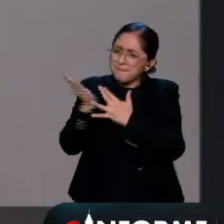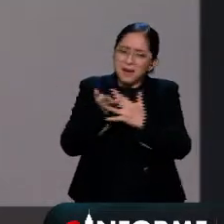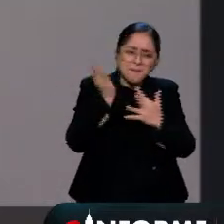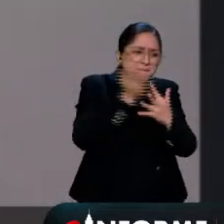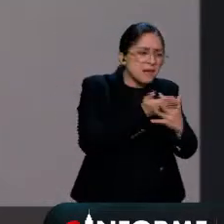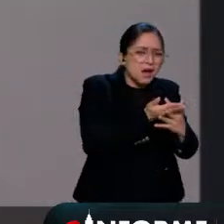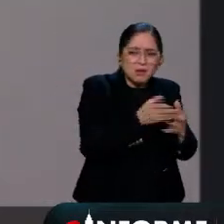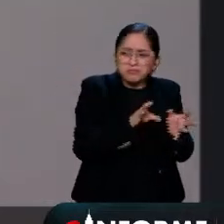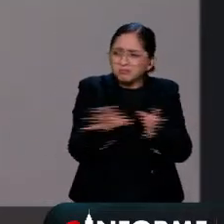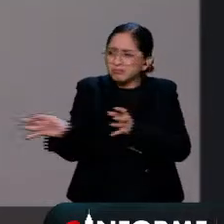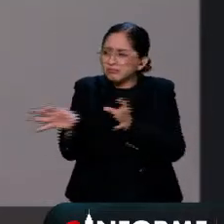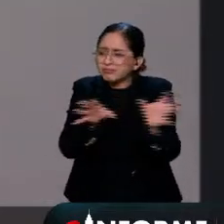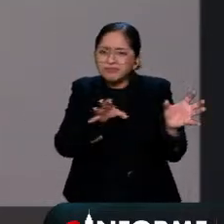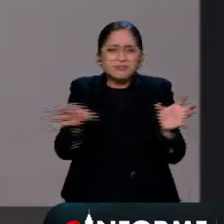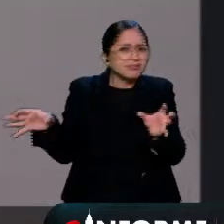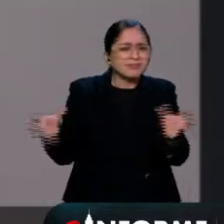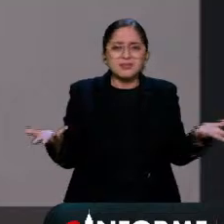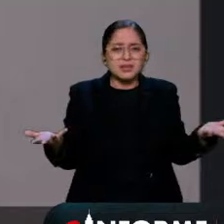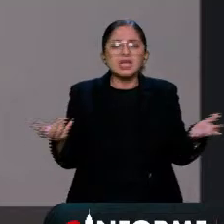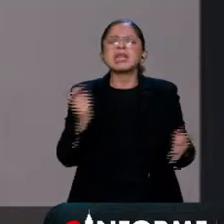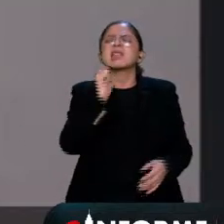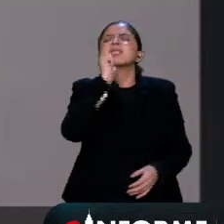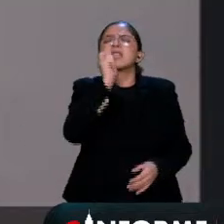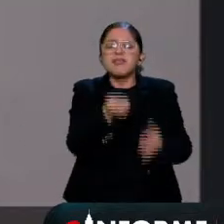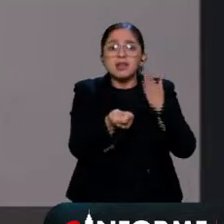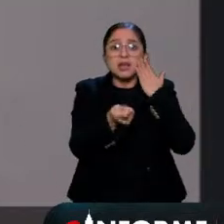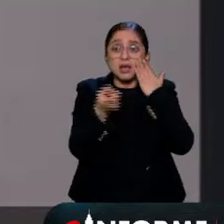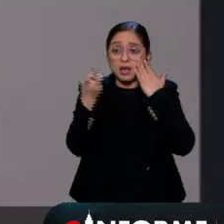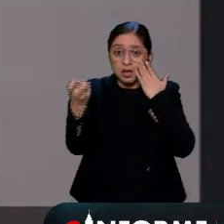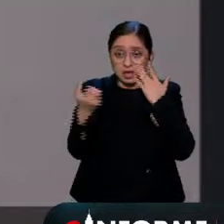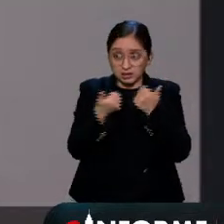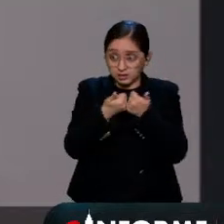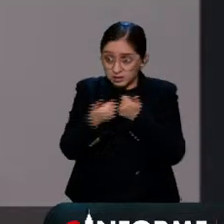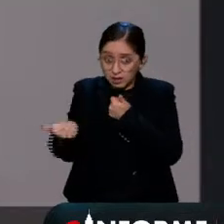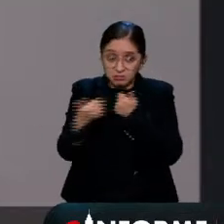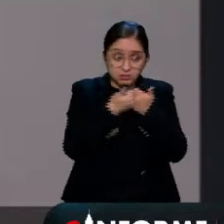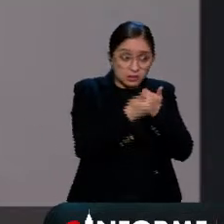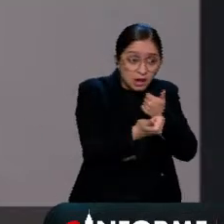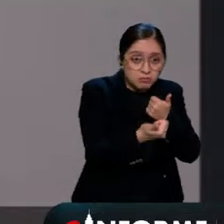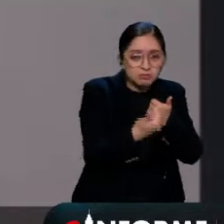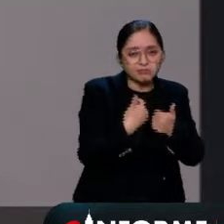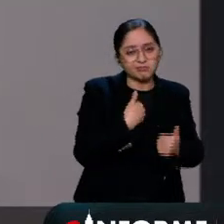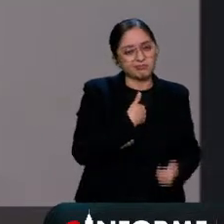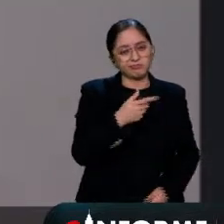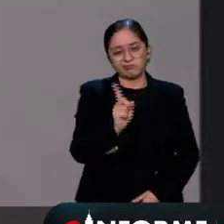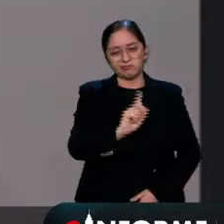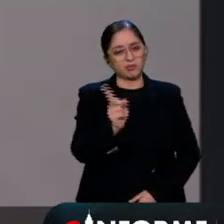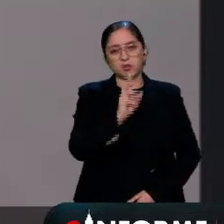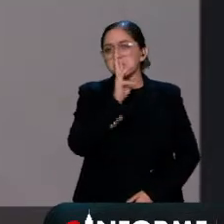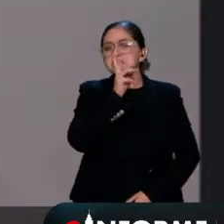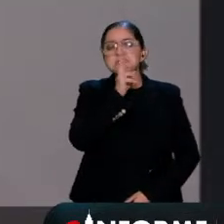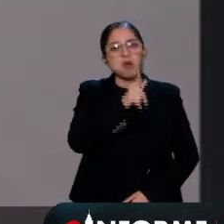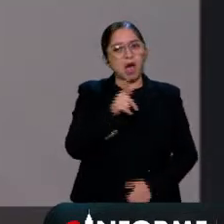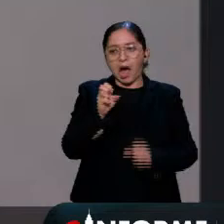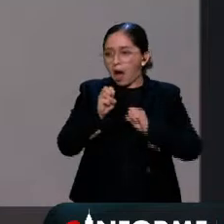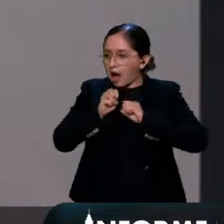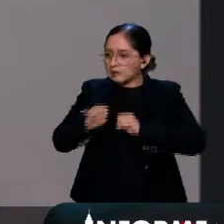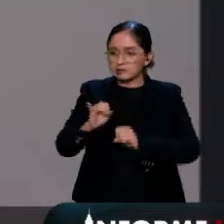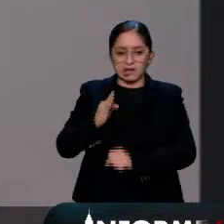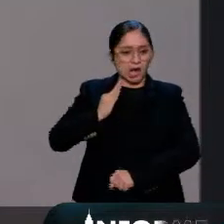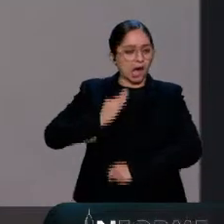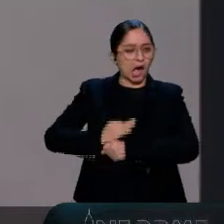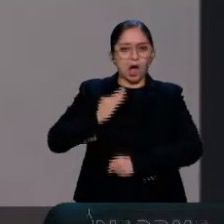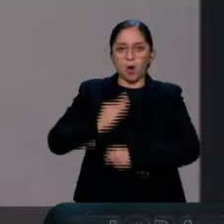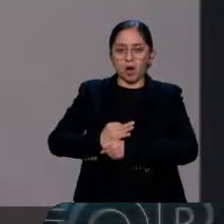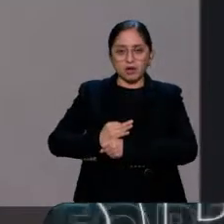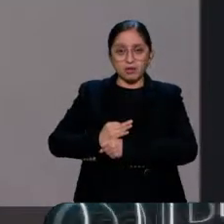Es decir, si el asunto va por ahí, yo lo que prefiero es que se mantenga tal y como está ahora.